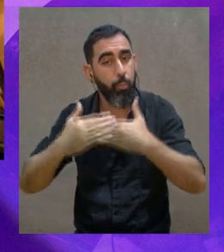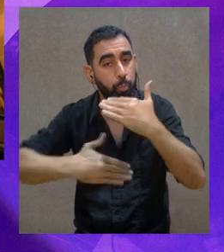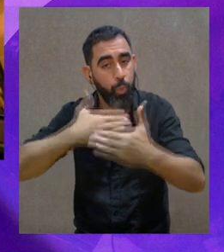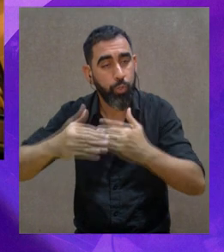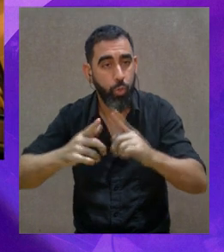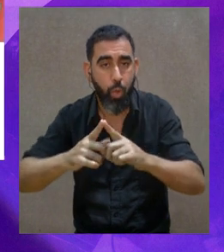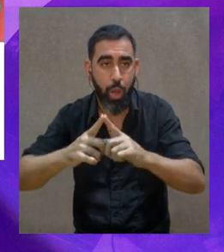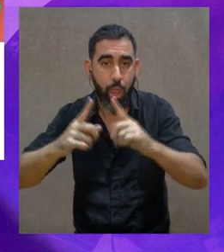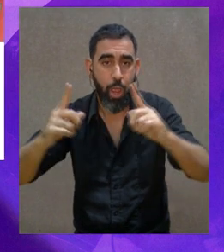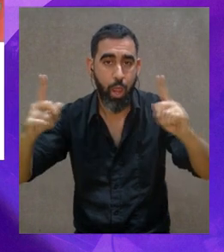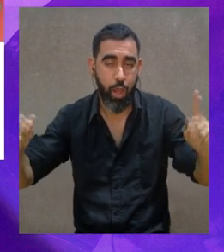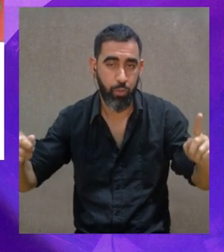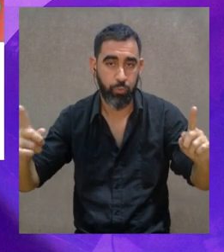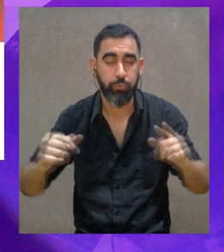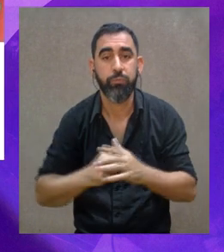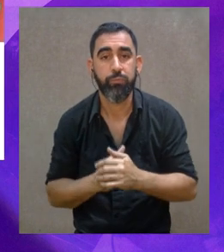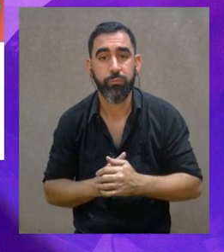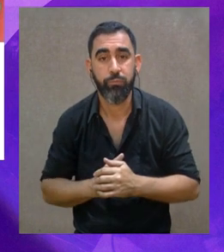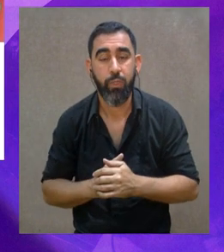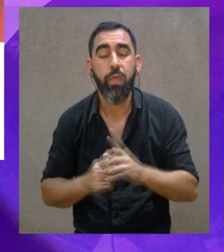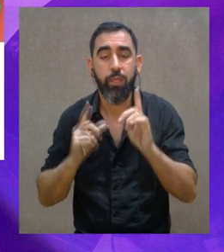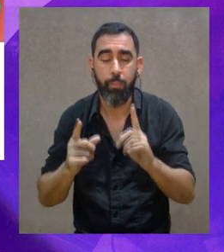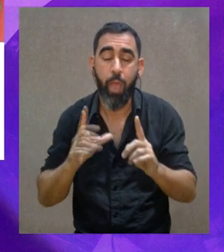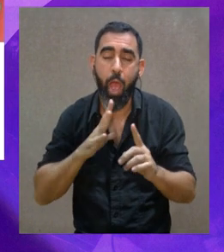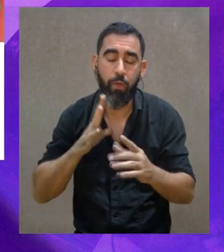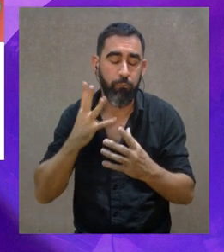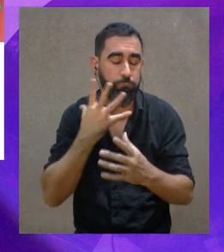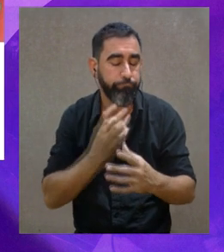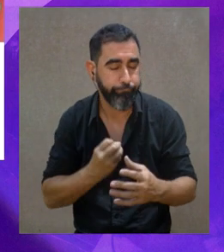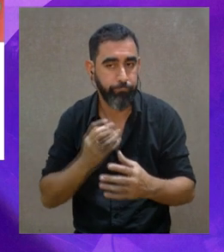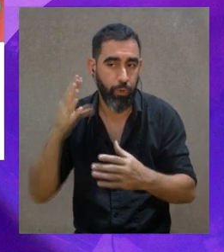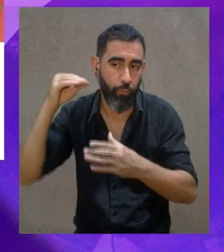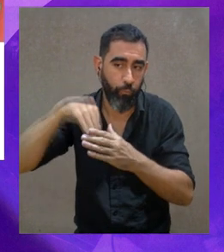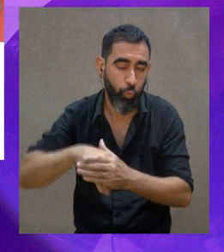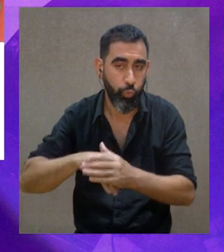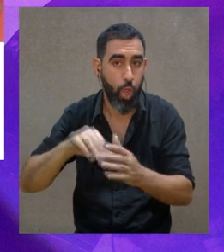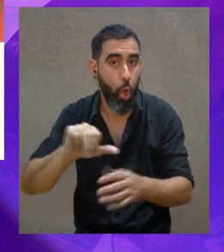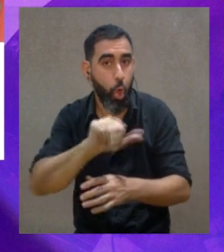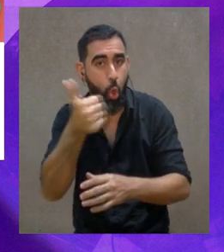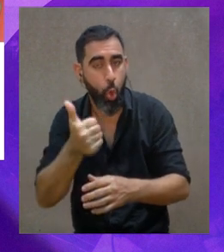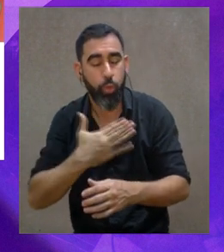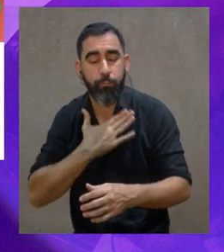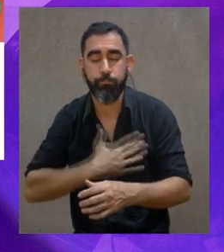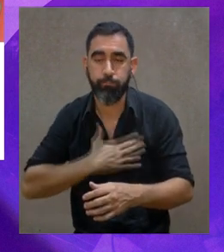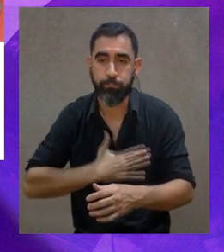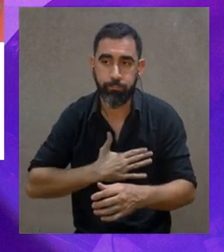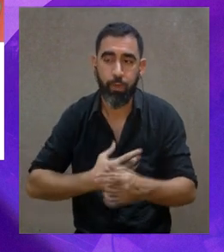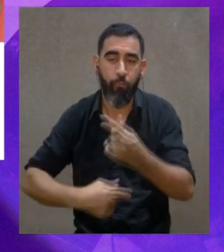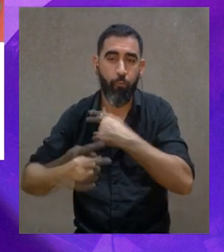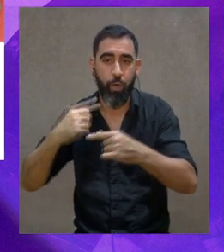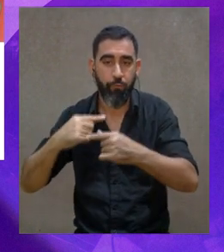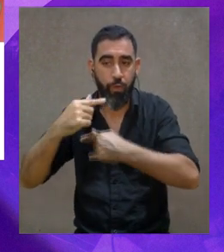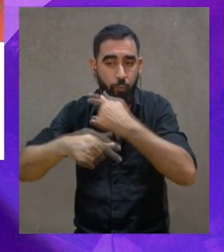y realmente quiero agradecerles este encuentro para mí son encuentros fantásticos porque creo que